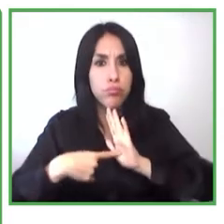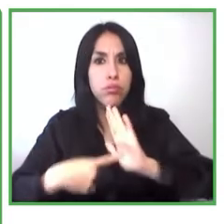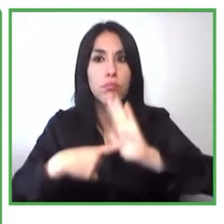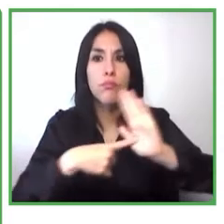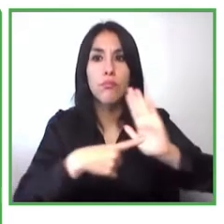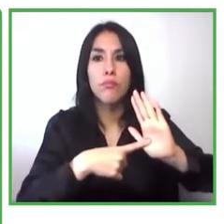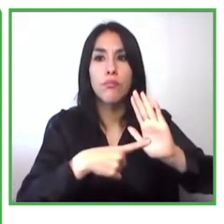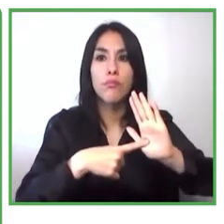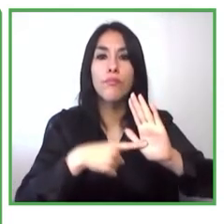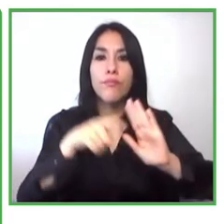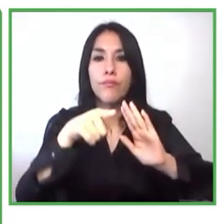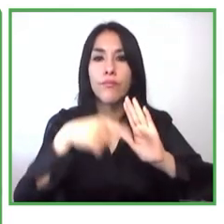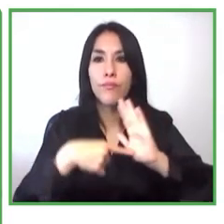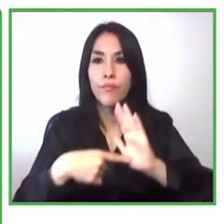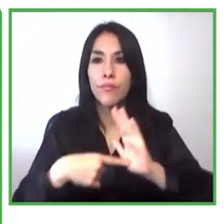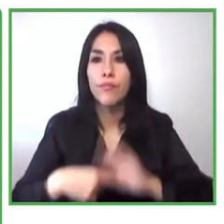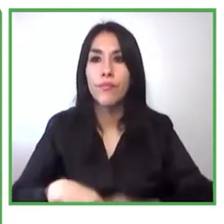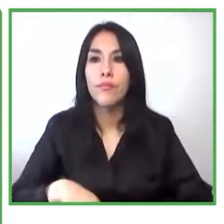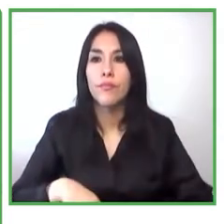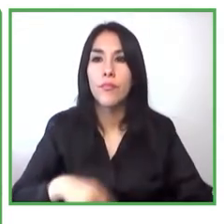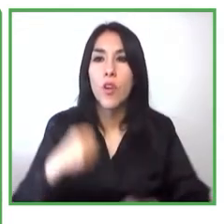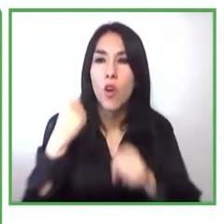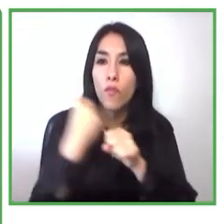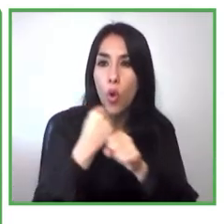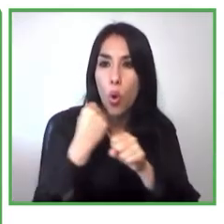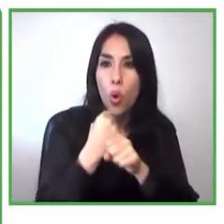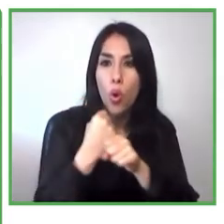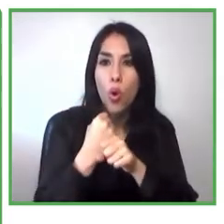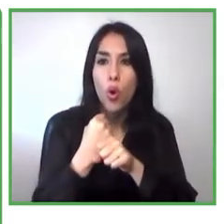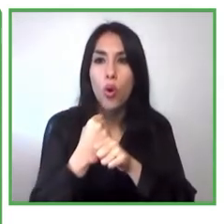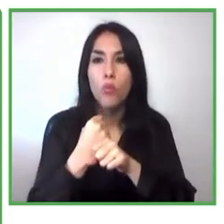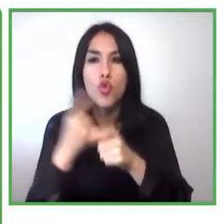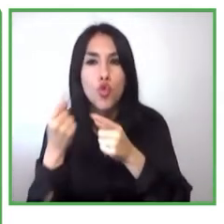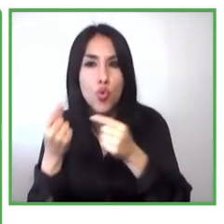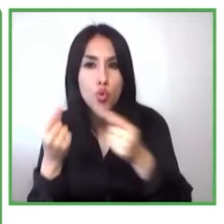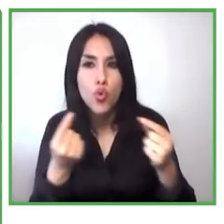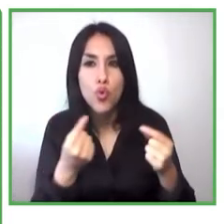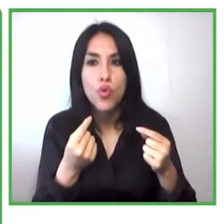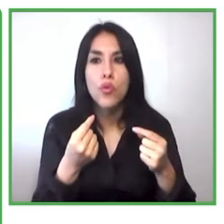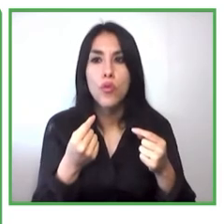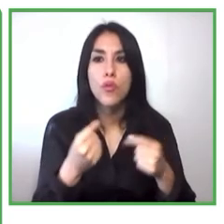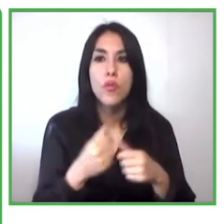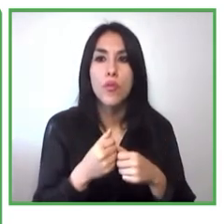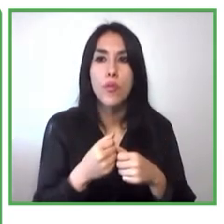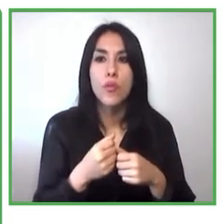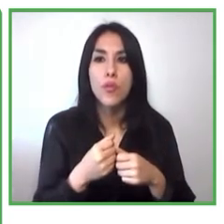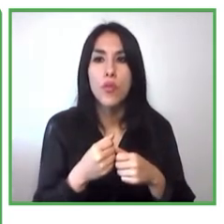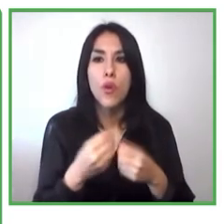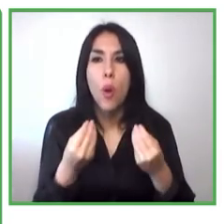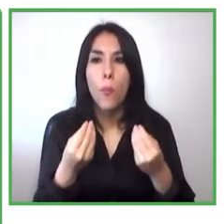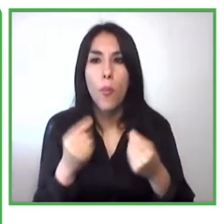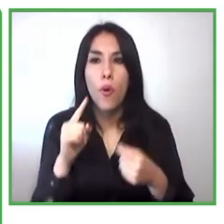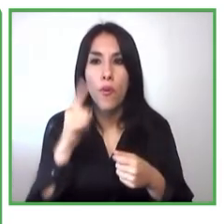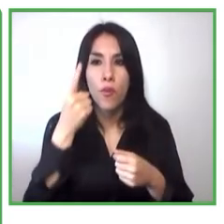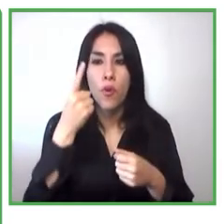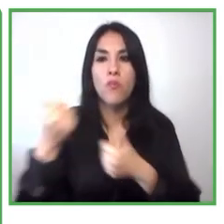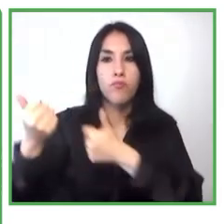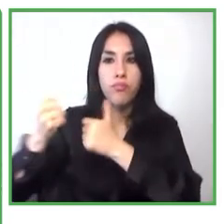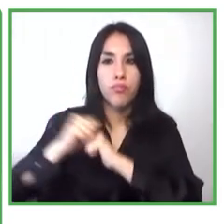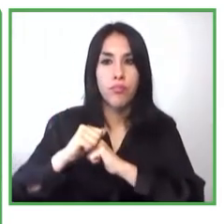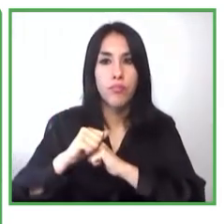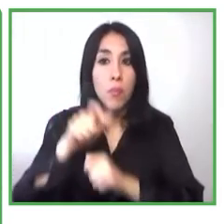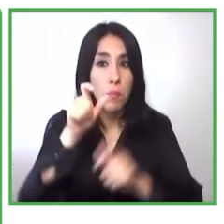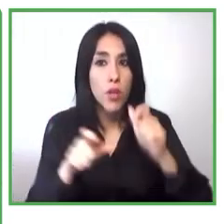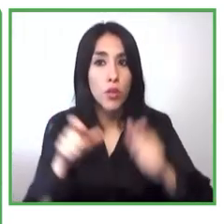sobre cuáles eran los principales desafíos que presentaban las personas en situación de discapacidad para poder emprender y poder